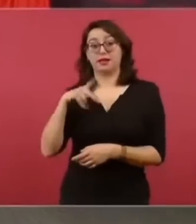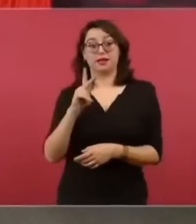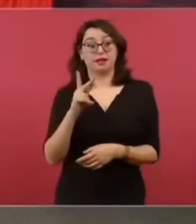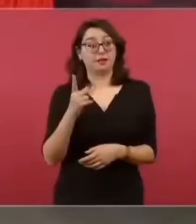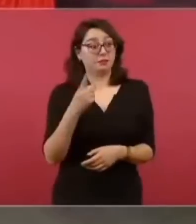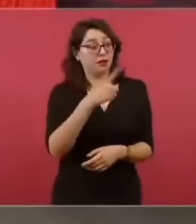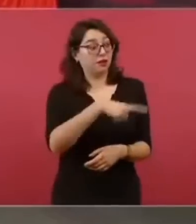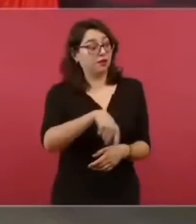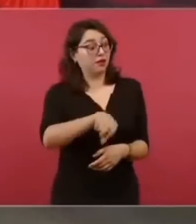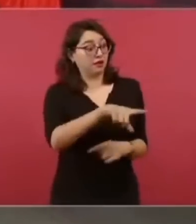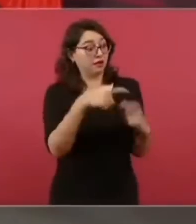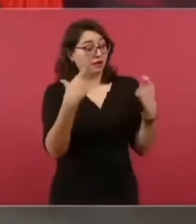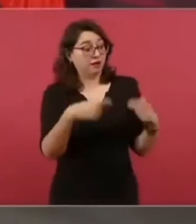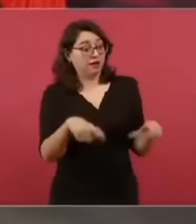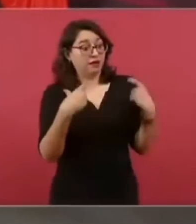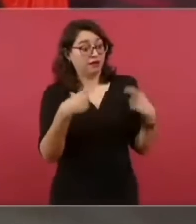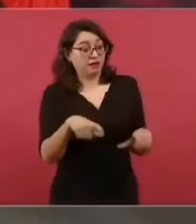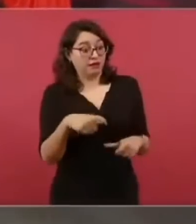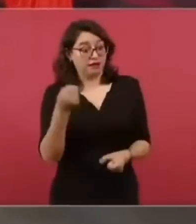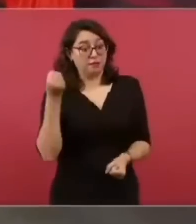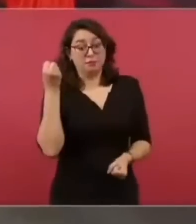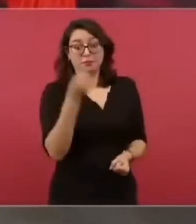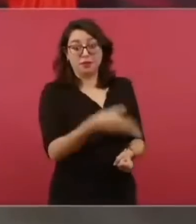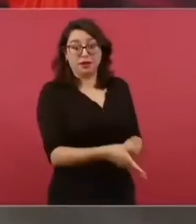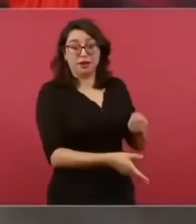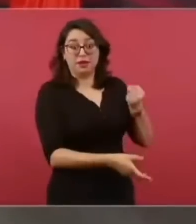Es una mentalidad porfirista.